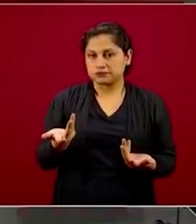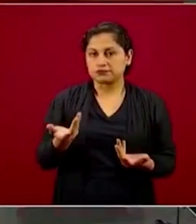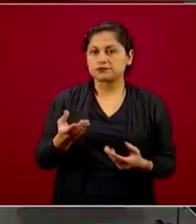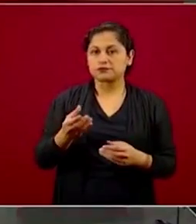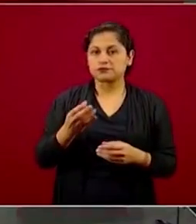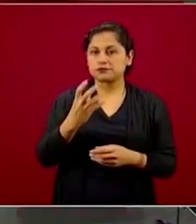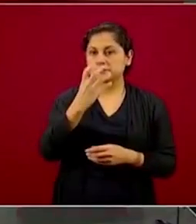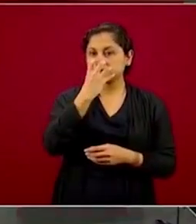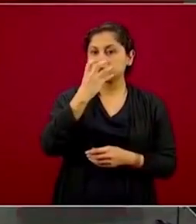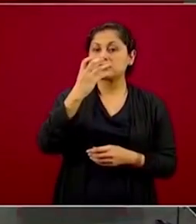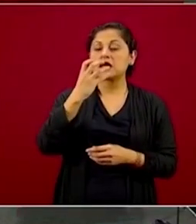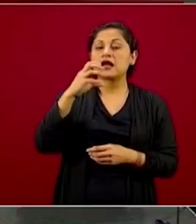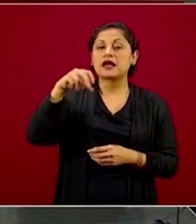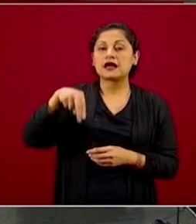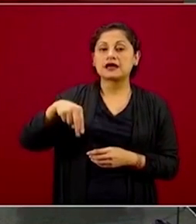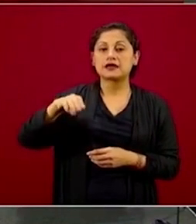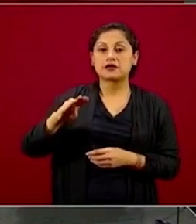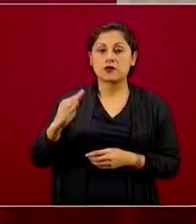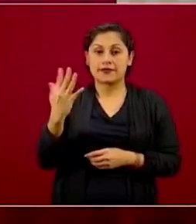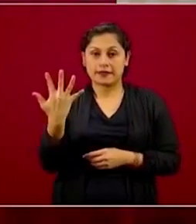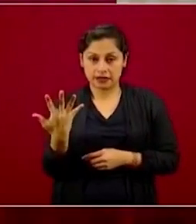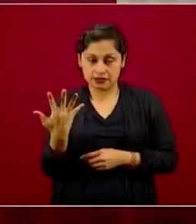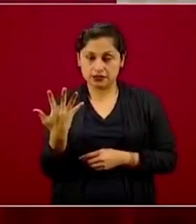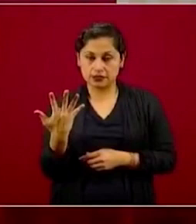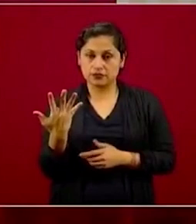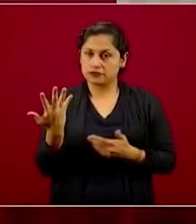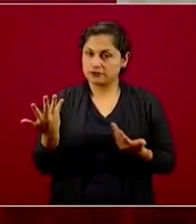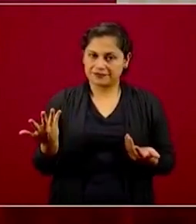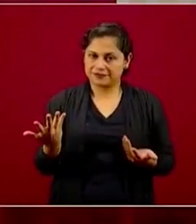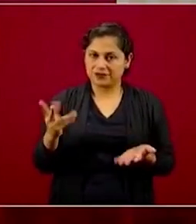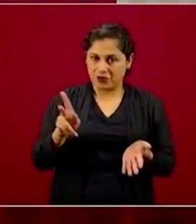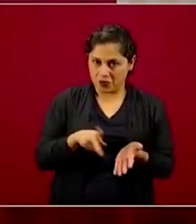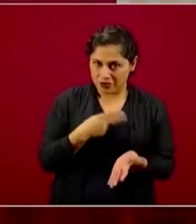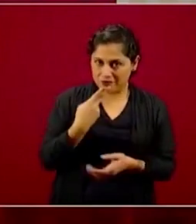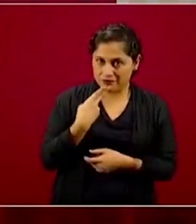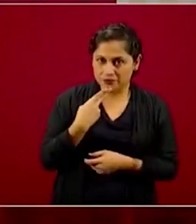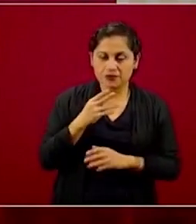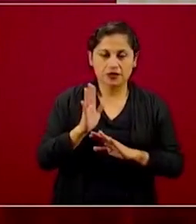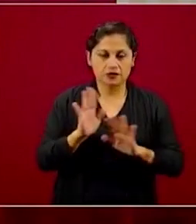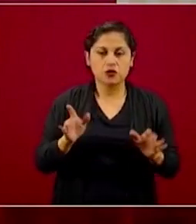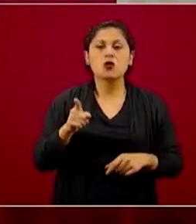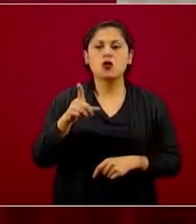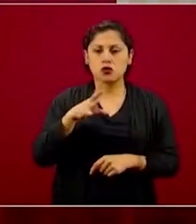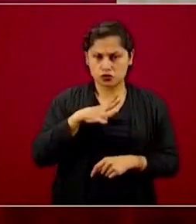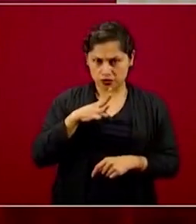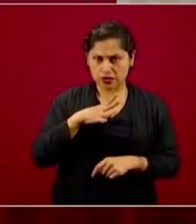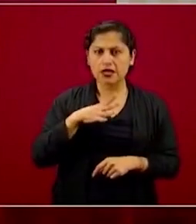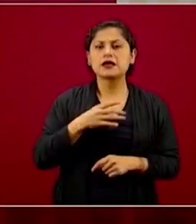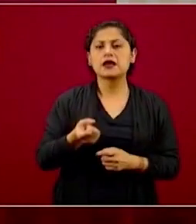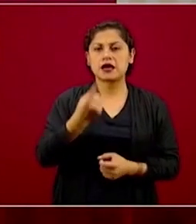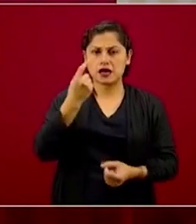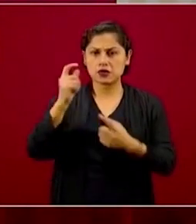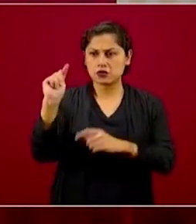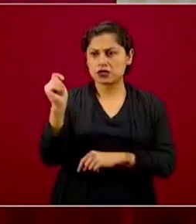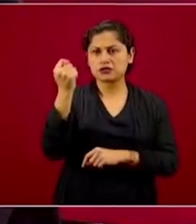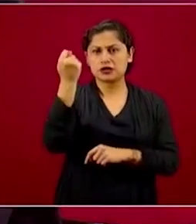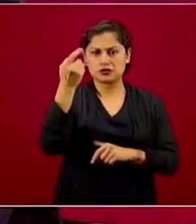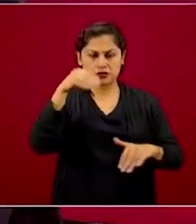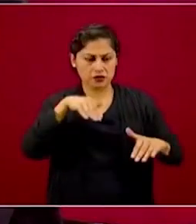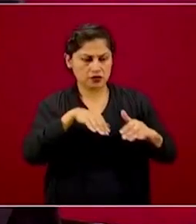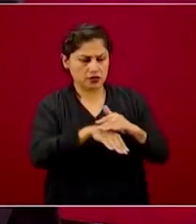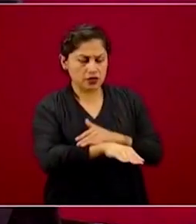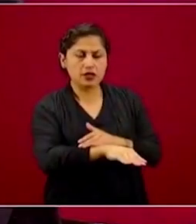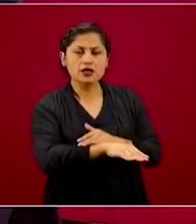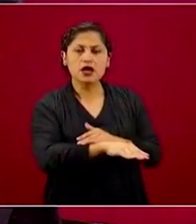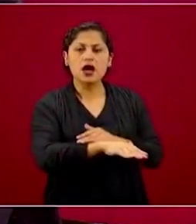cubrebocas N95. Sí existe en efecto una tecnología para reutilizarlos después de un proceso de esterilización y